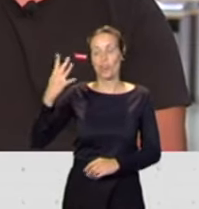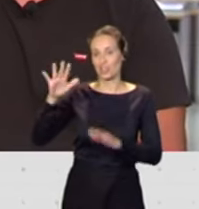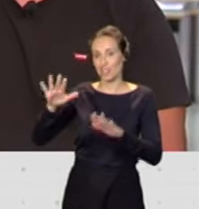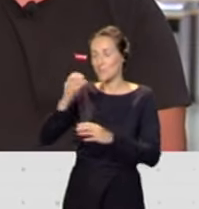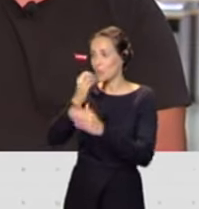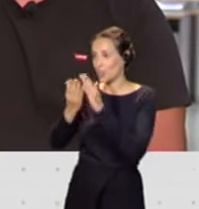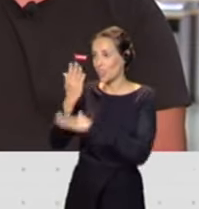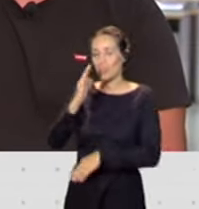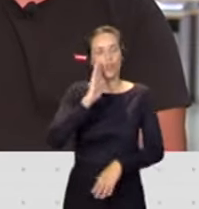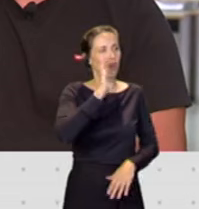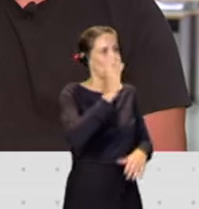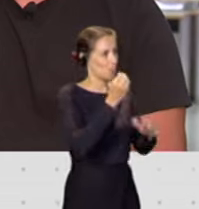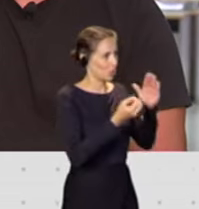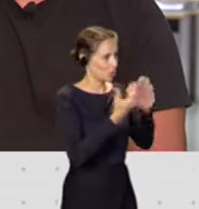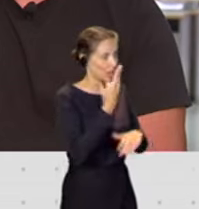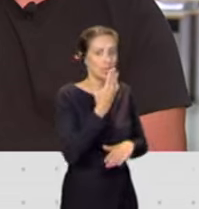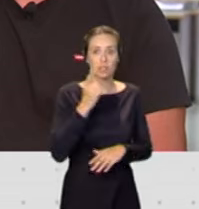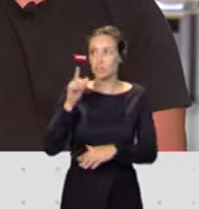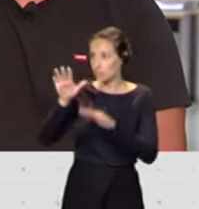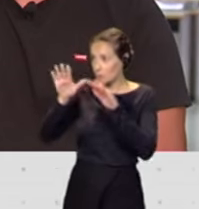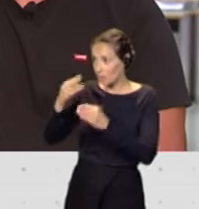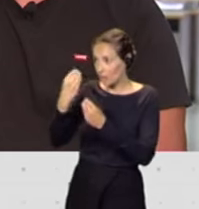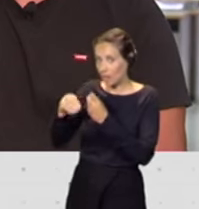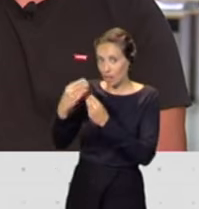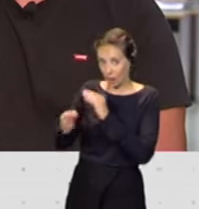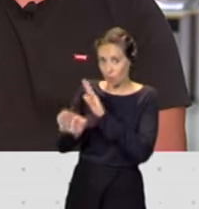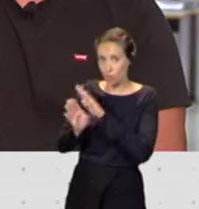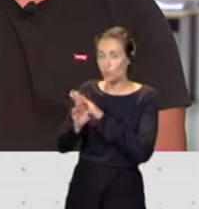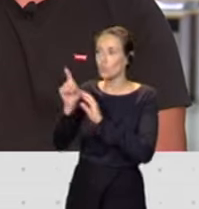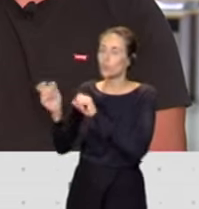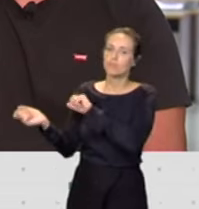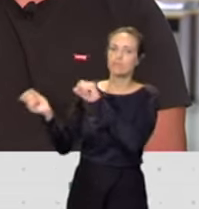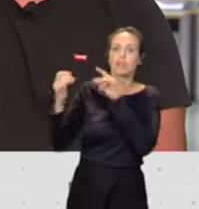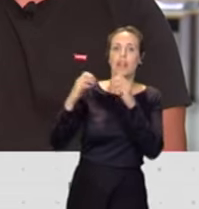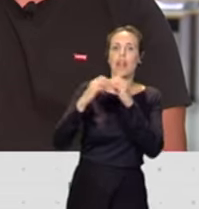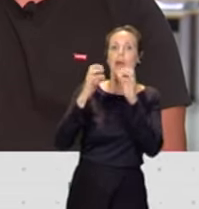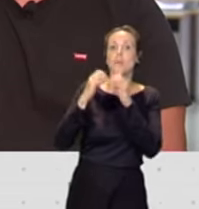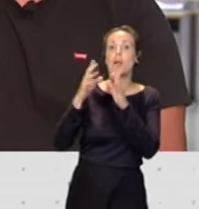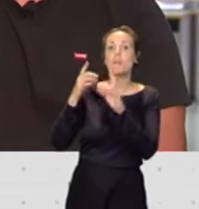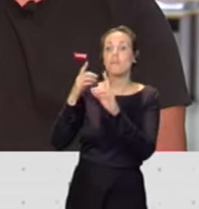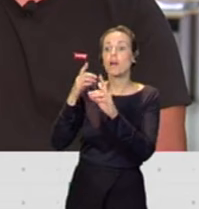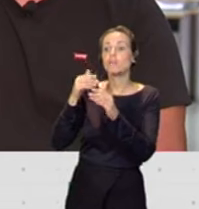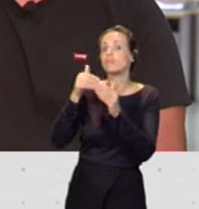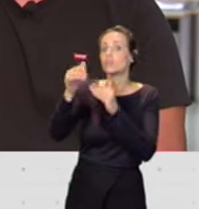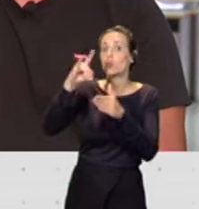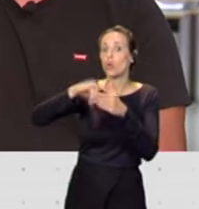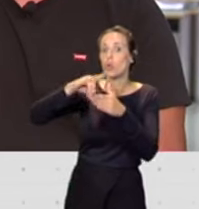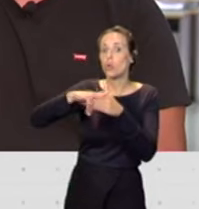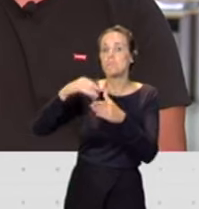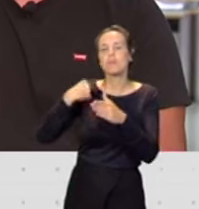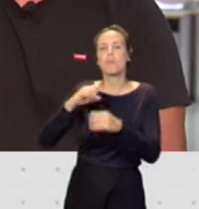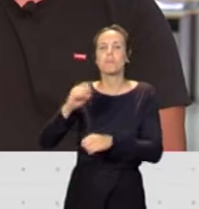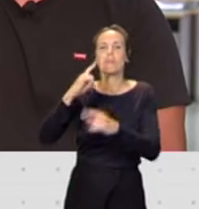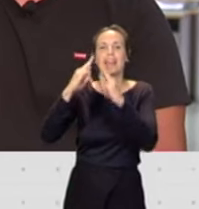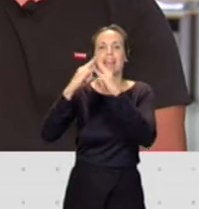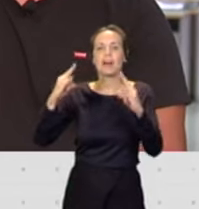Hola, mis buenos días. Aunque estás en Gran Canaria, ¿cuándo te desplazas a la isla de La Palma para comenzar el próximo lunes, como decíamos, ese primer